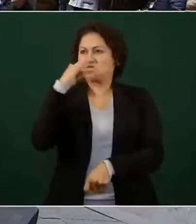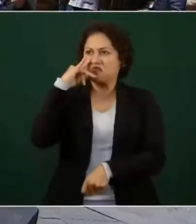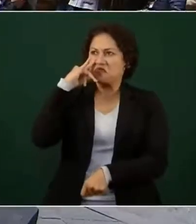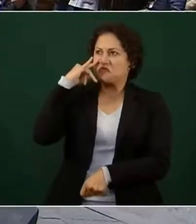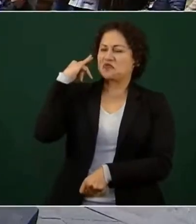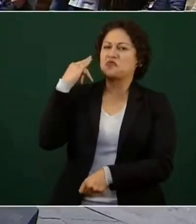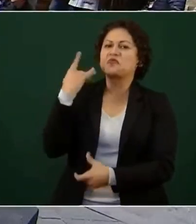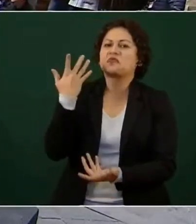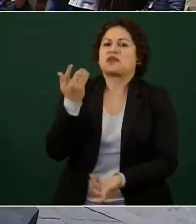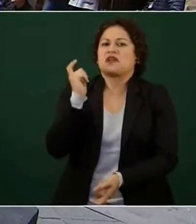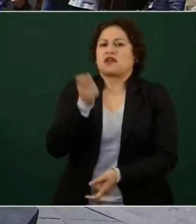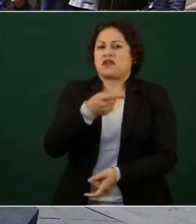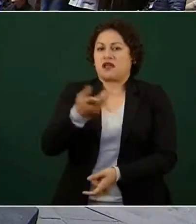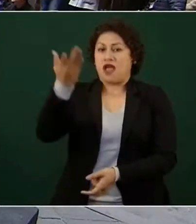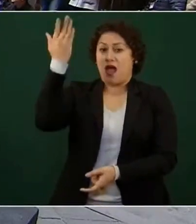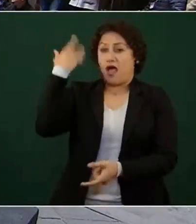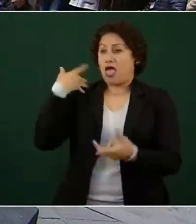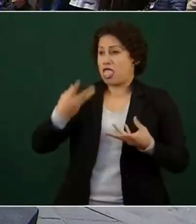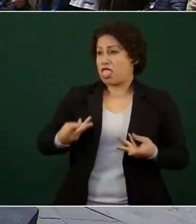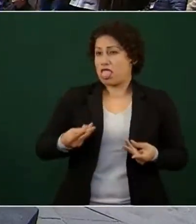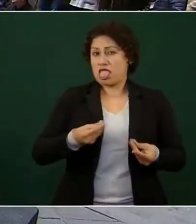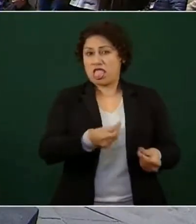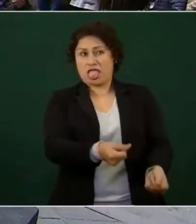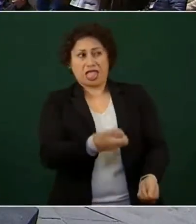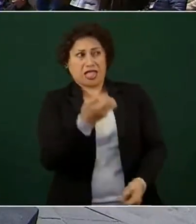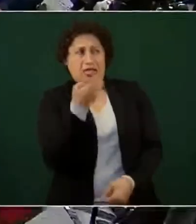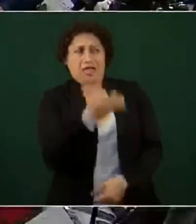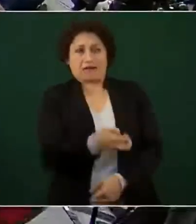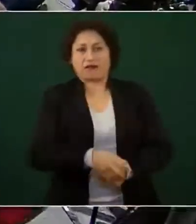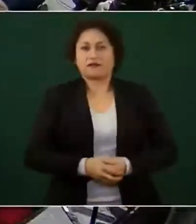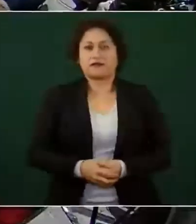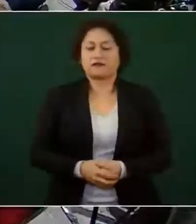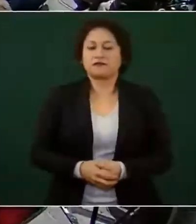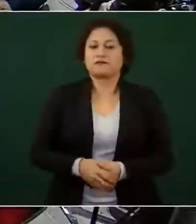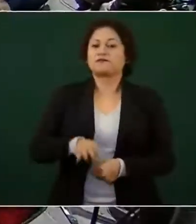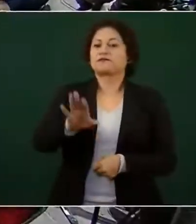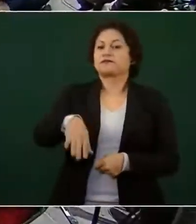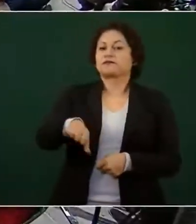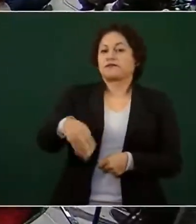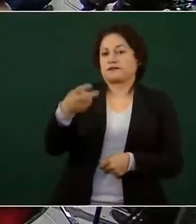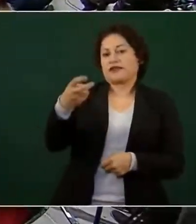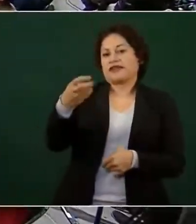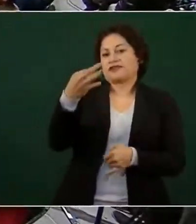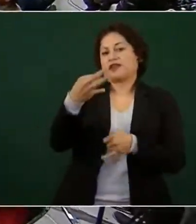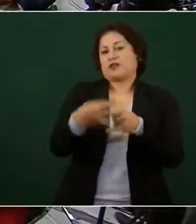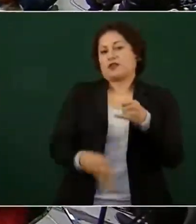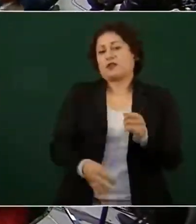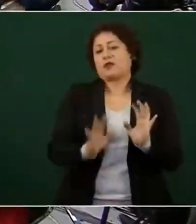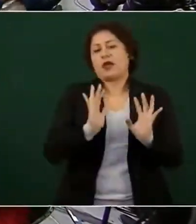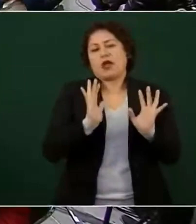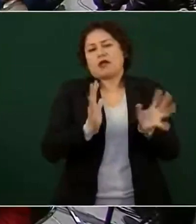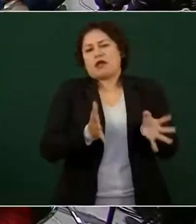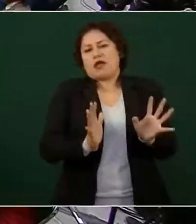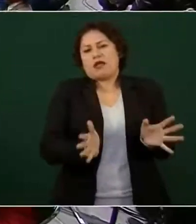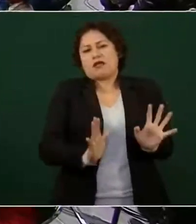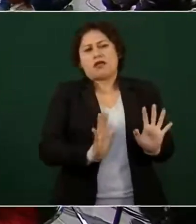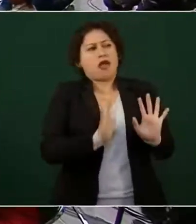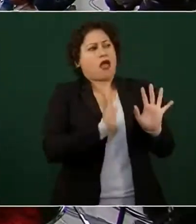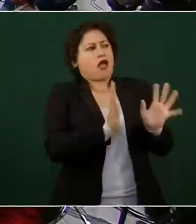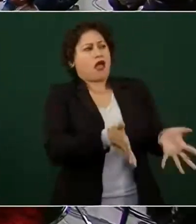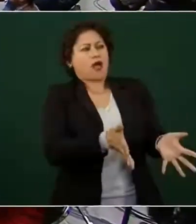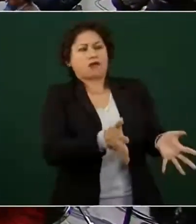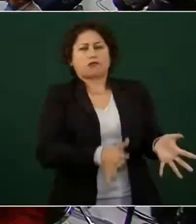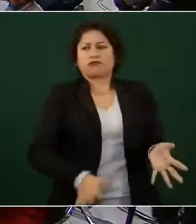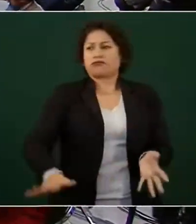el costo en exceso que se tuvo en el sexenio de Calderón? Bueno, sobre esto último, ya dejarla así, ya la